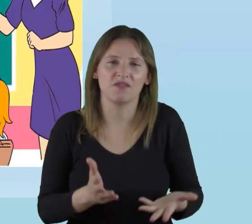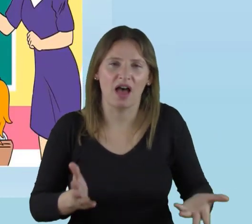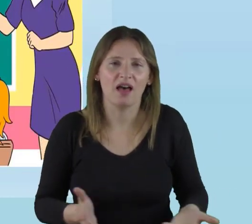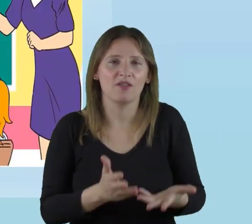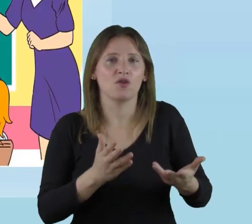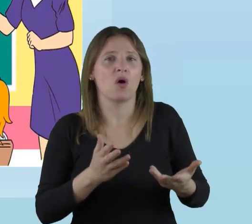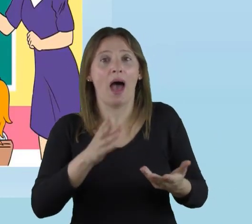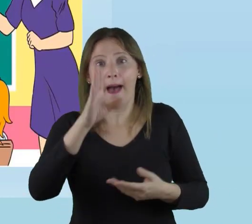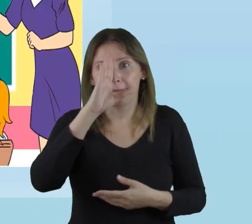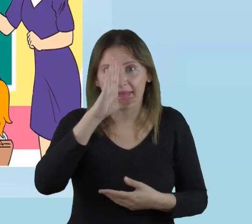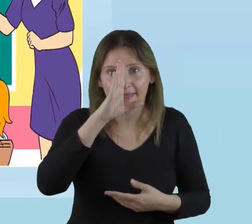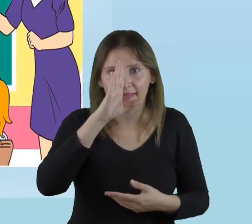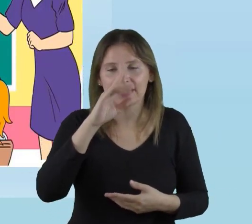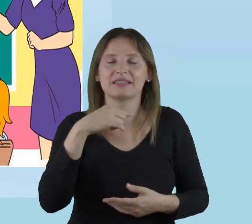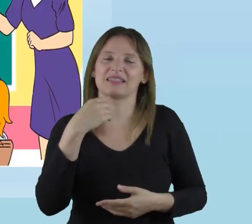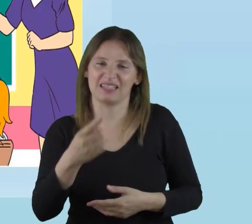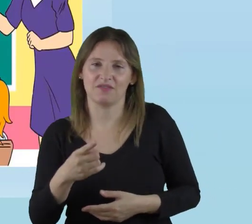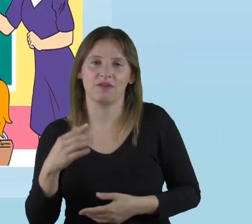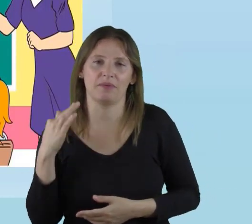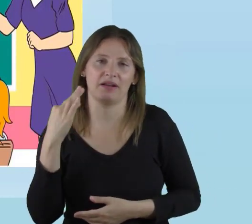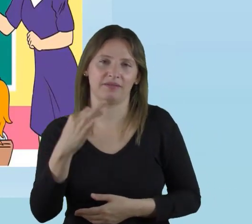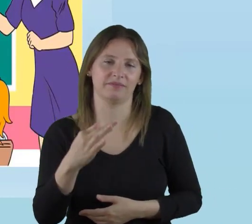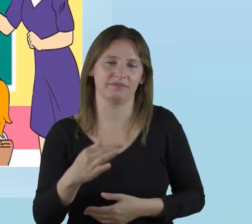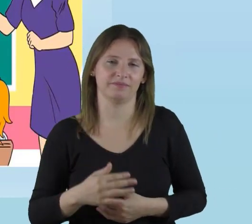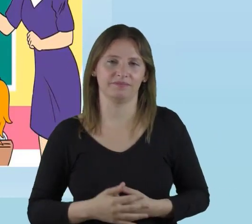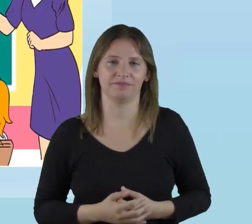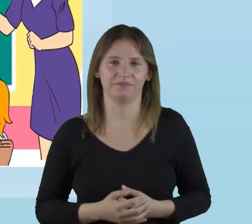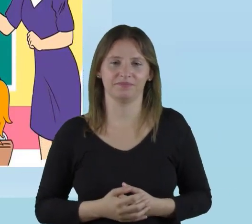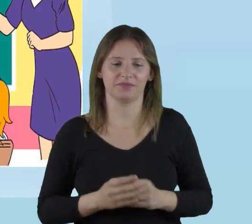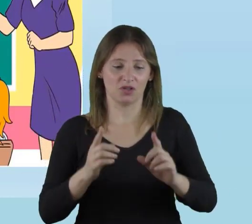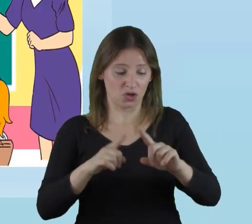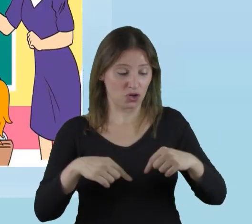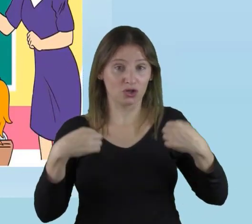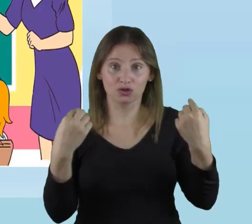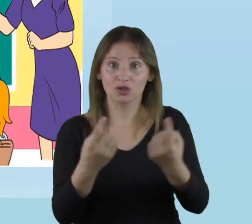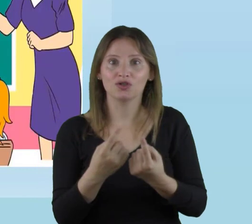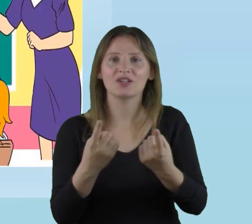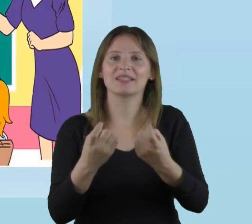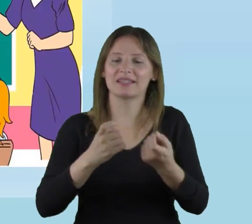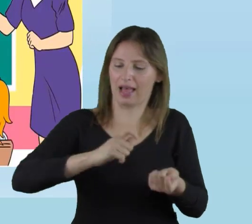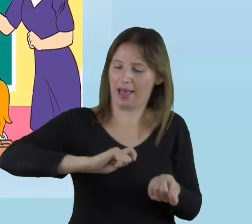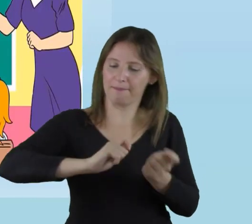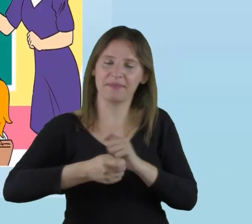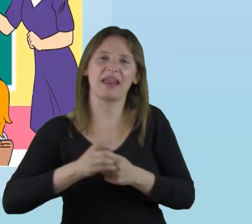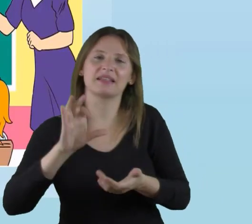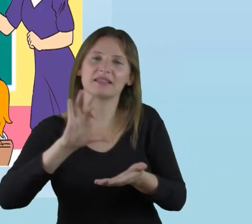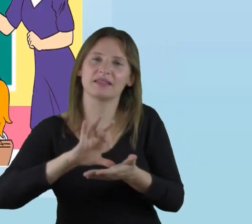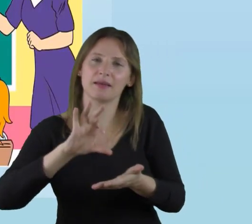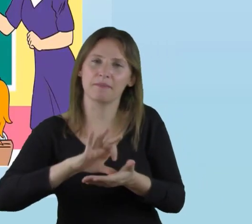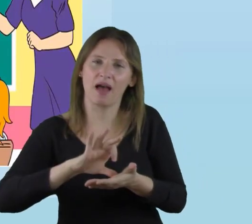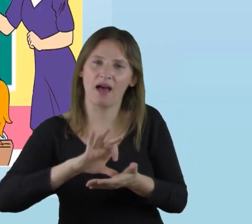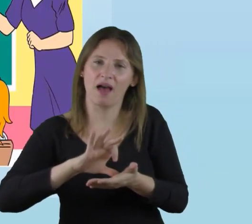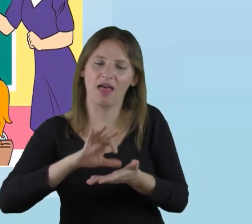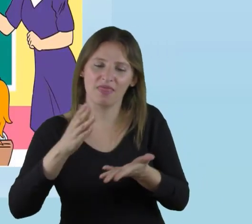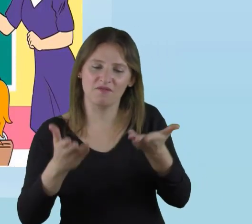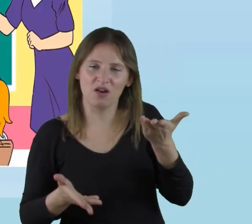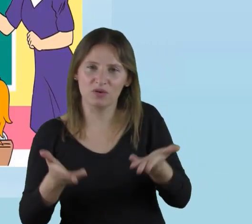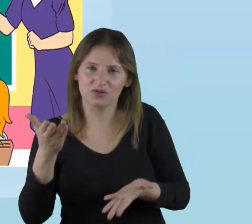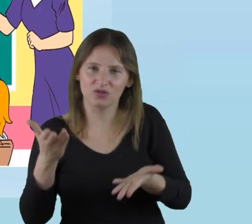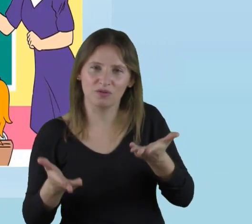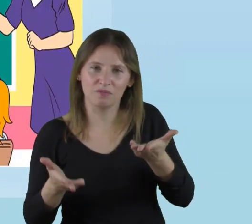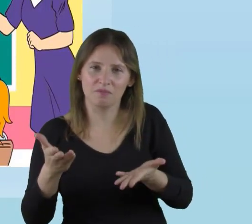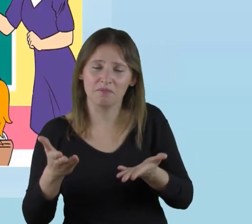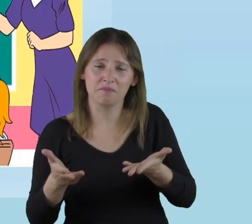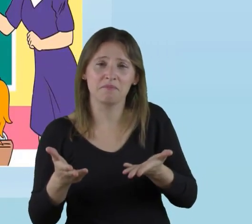sentirse motivados que lo que aprende les sirve para la vida. Tendríamos que cambiar el sistema